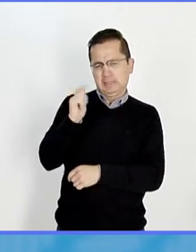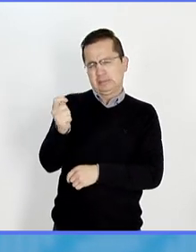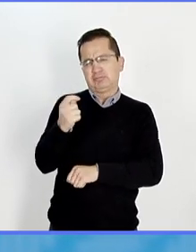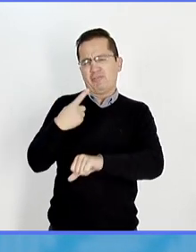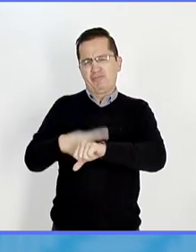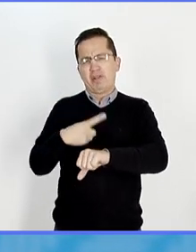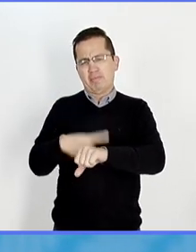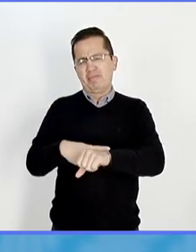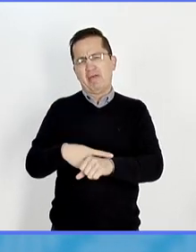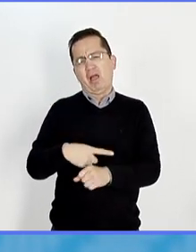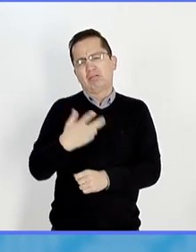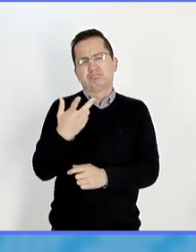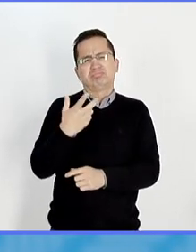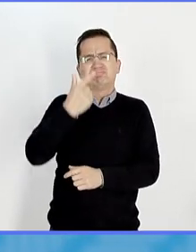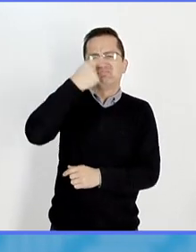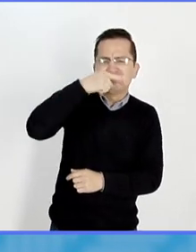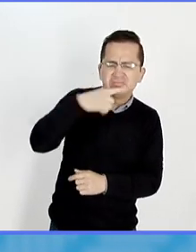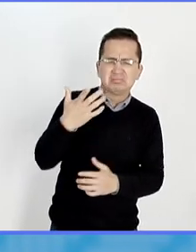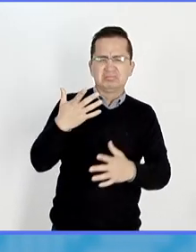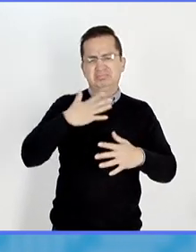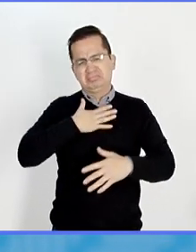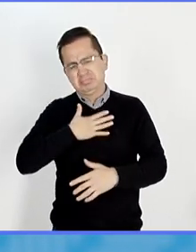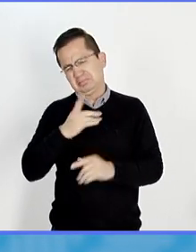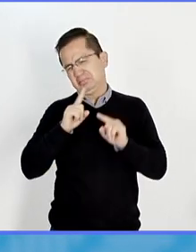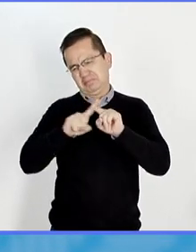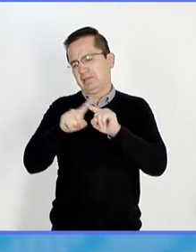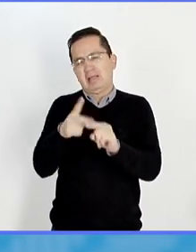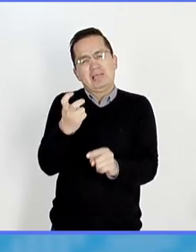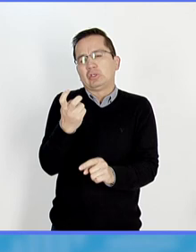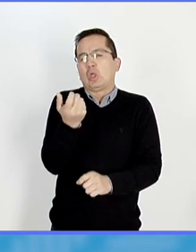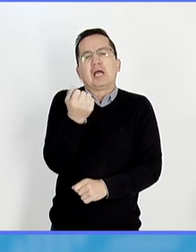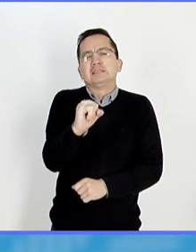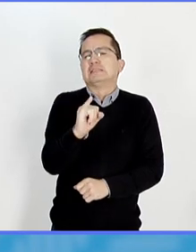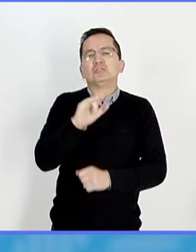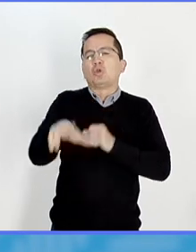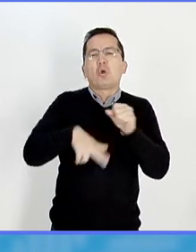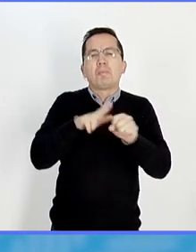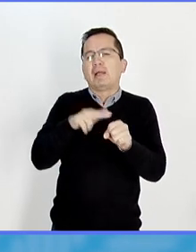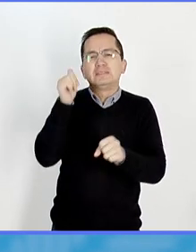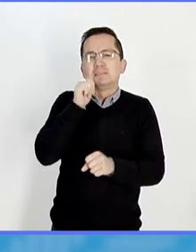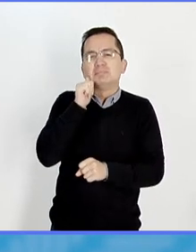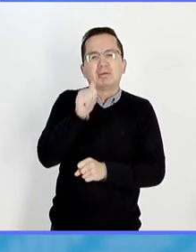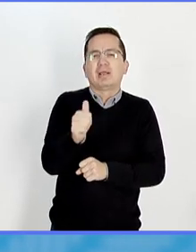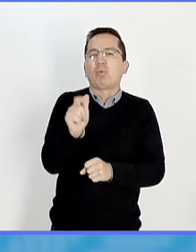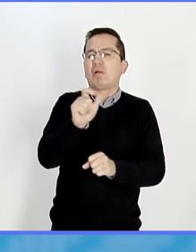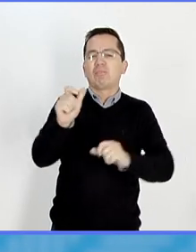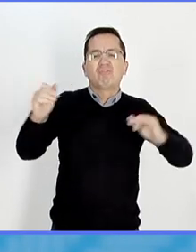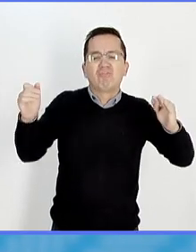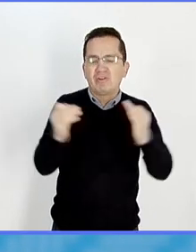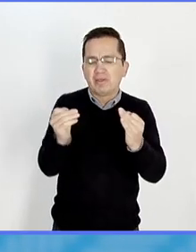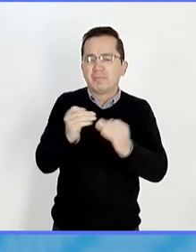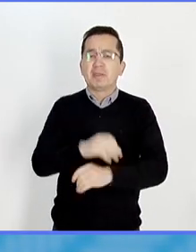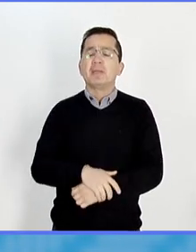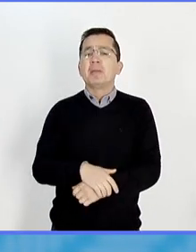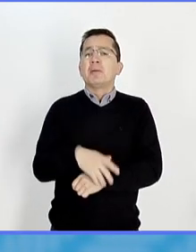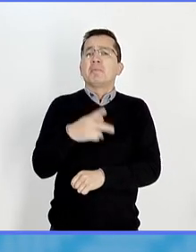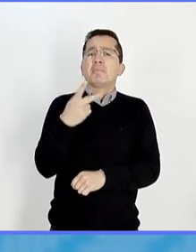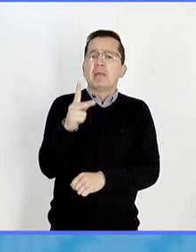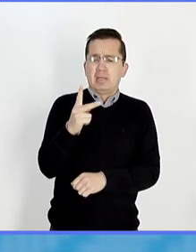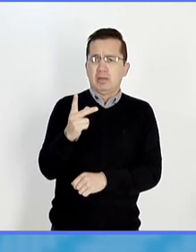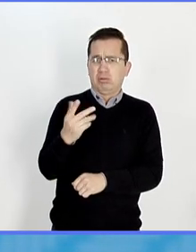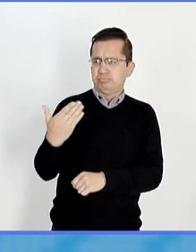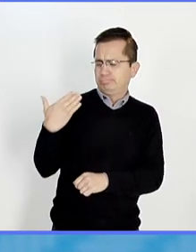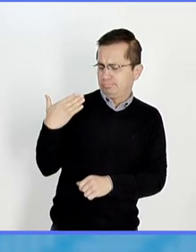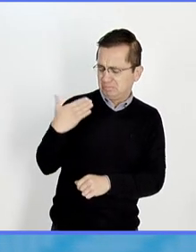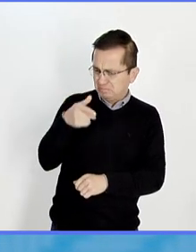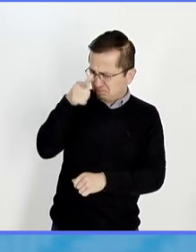comunes, digamos, en esta temporada del año, pero durante los últimos meses, como ya nos decía, también hemos estado atentos a ciertas noticias